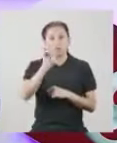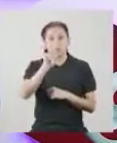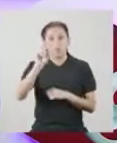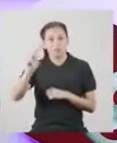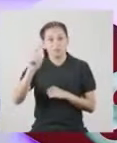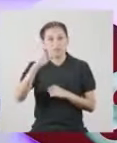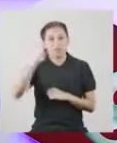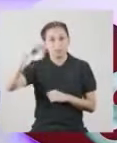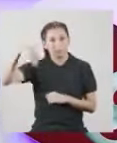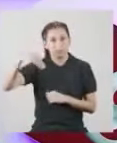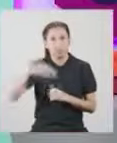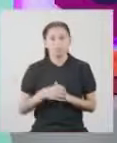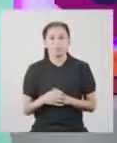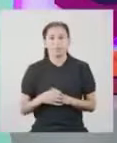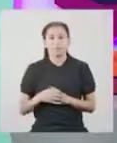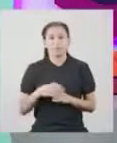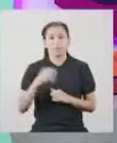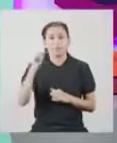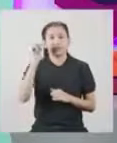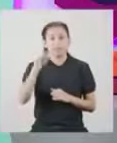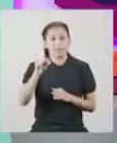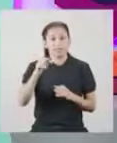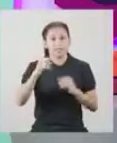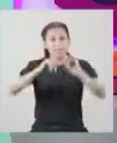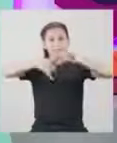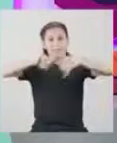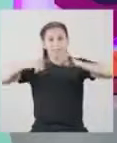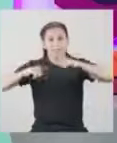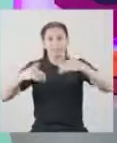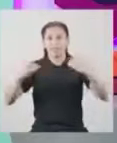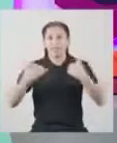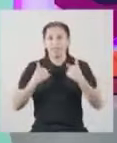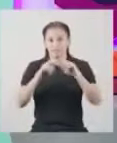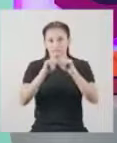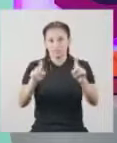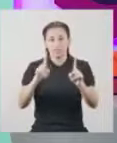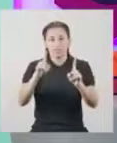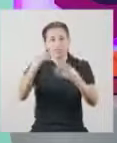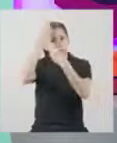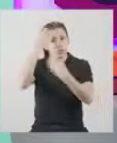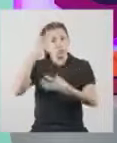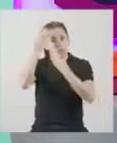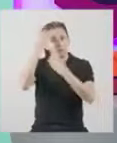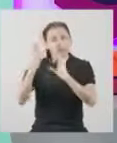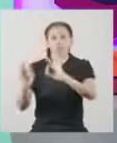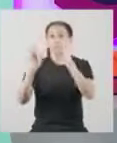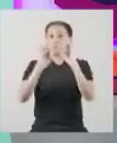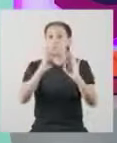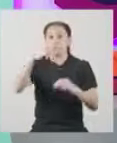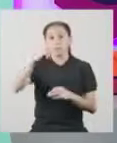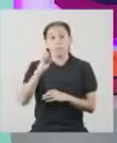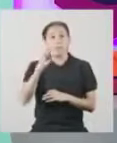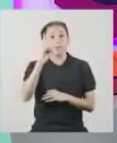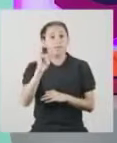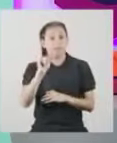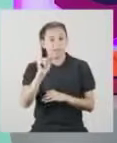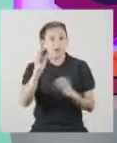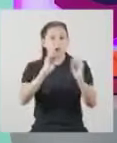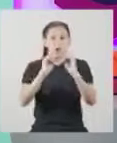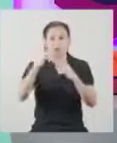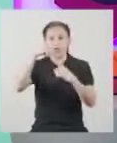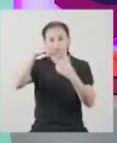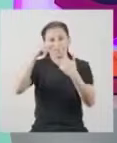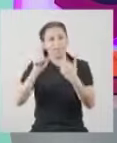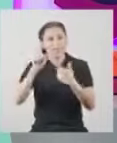,22 centímetros. Esta medida indica qué tan dispersos están los datos respecto de la media o